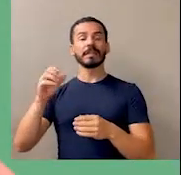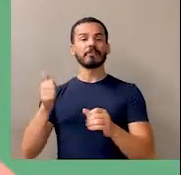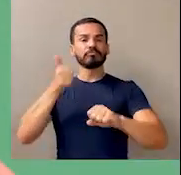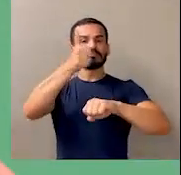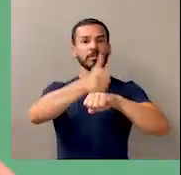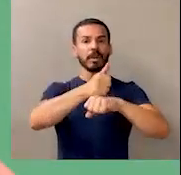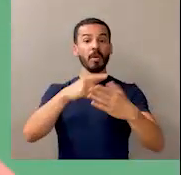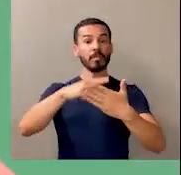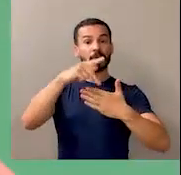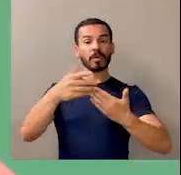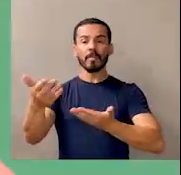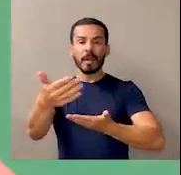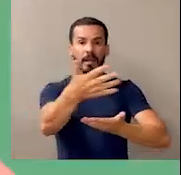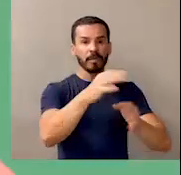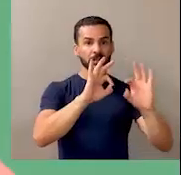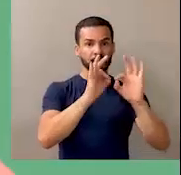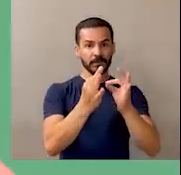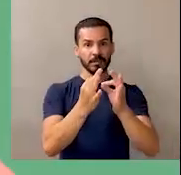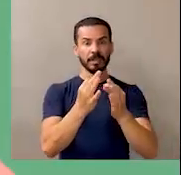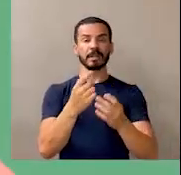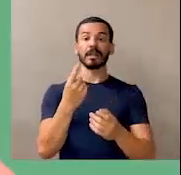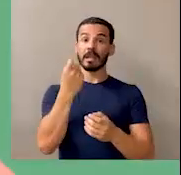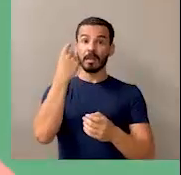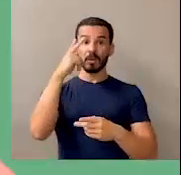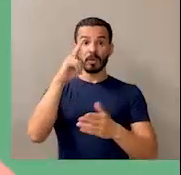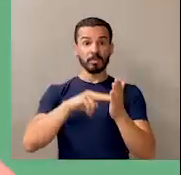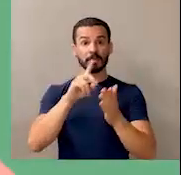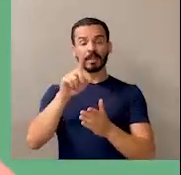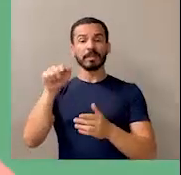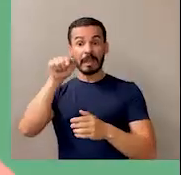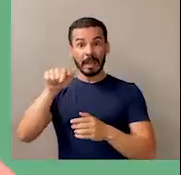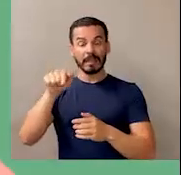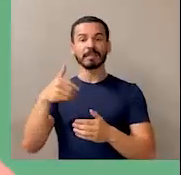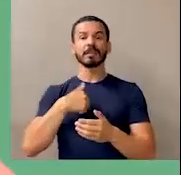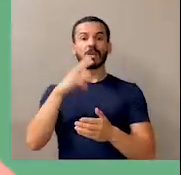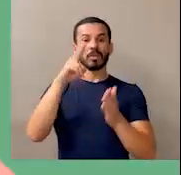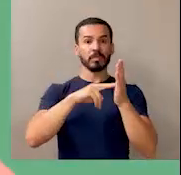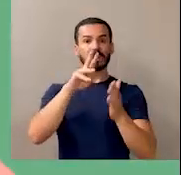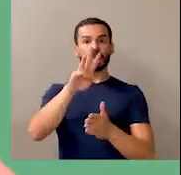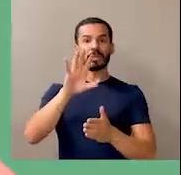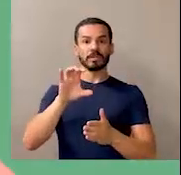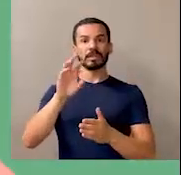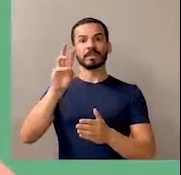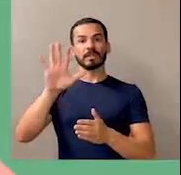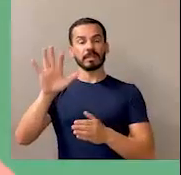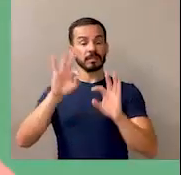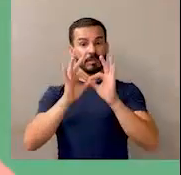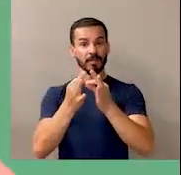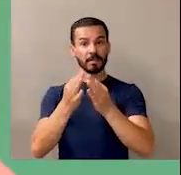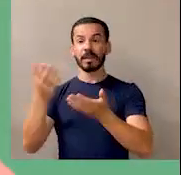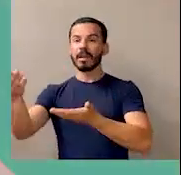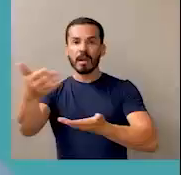instauró el Programa de Acogimiento Familiar. Durante el 2021, este contó con 2.465